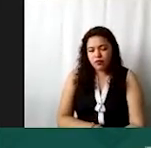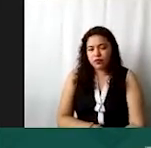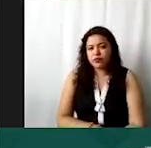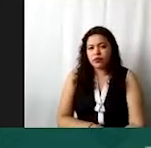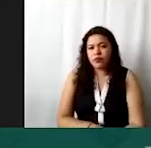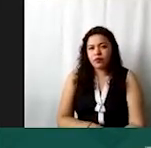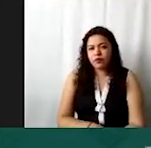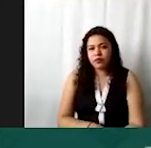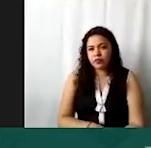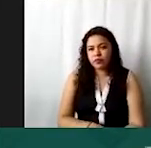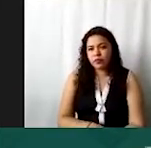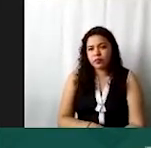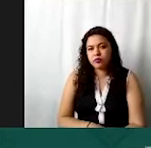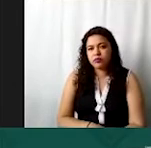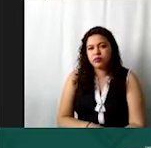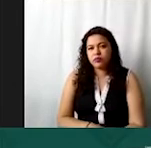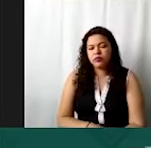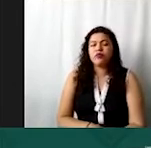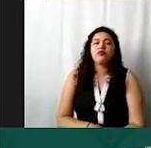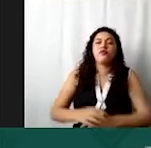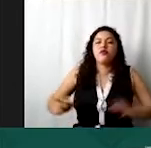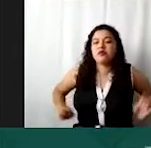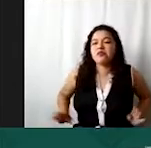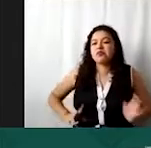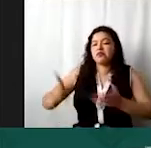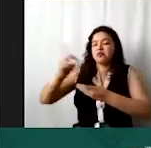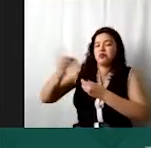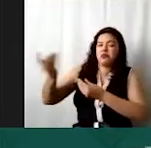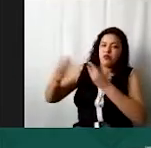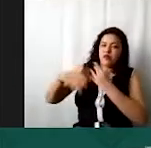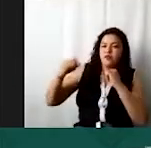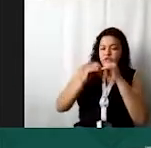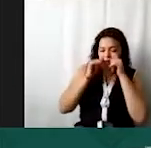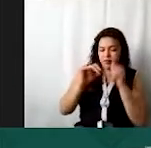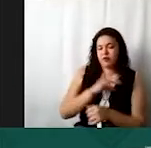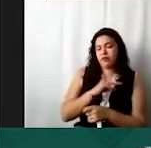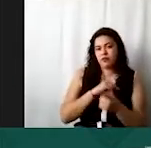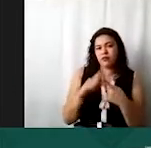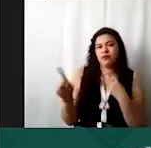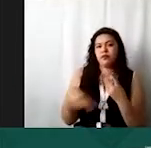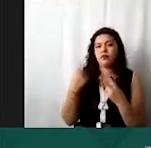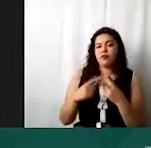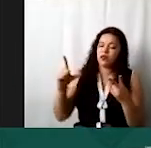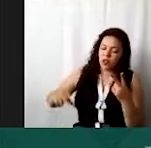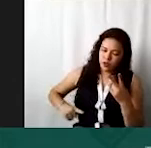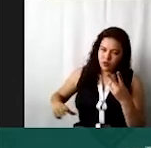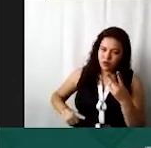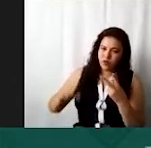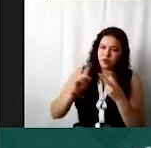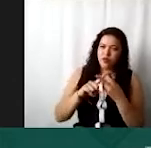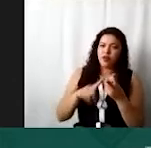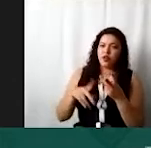y ven todo el tipo de donativo que se puede recibir de instituciones de asistencia privada del gobierno de personas